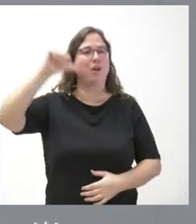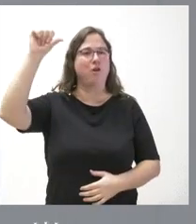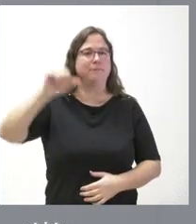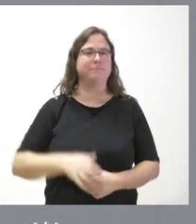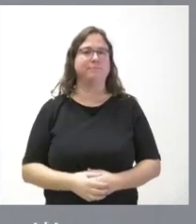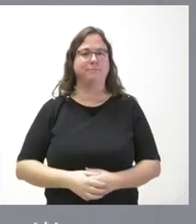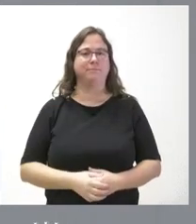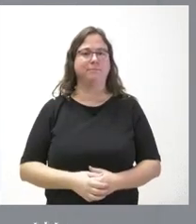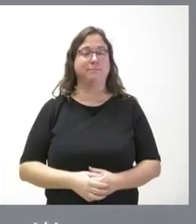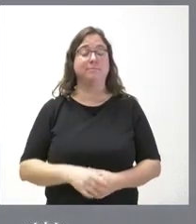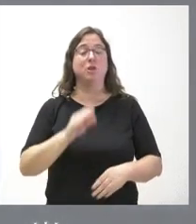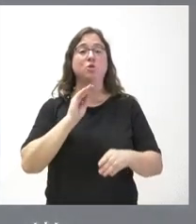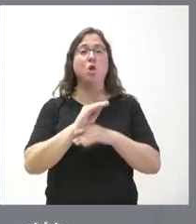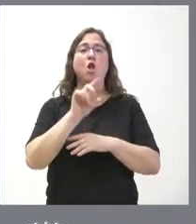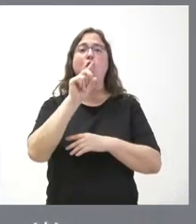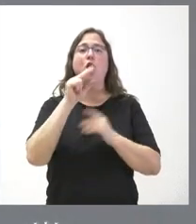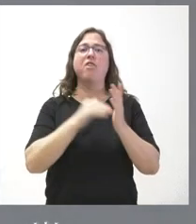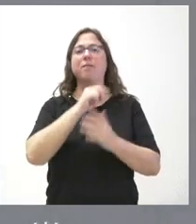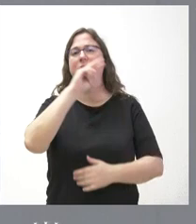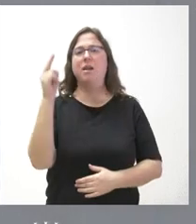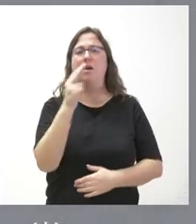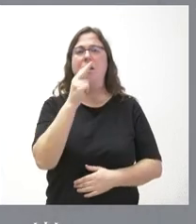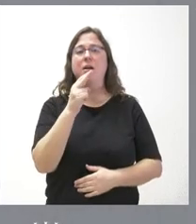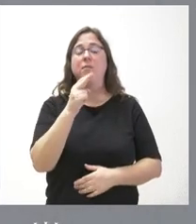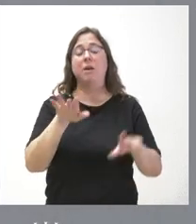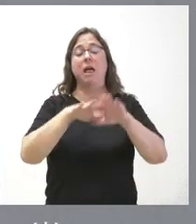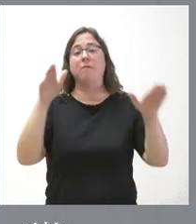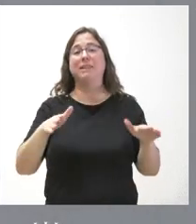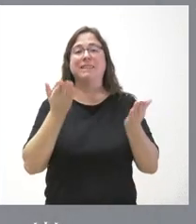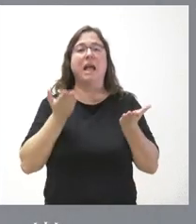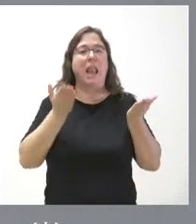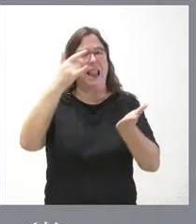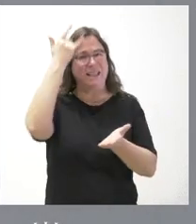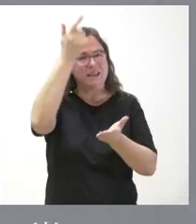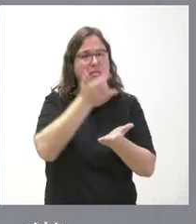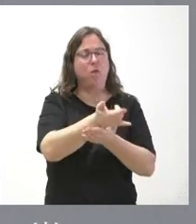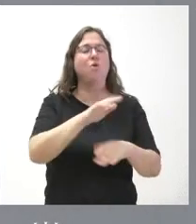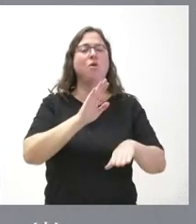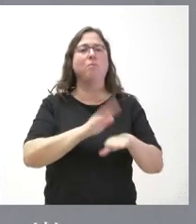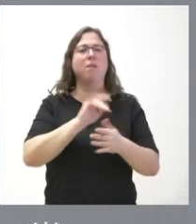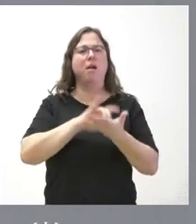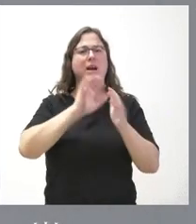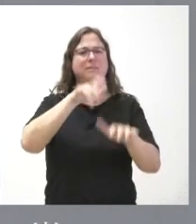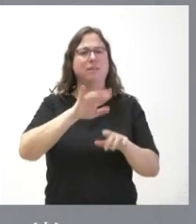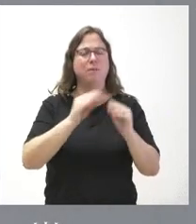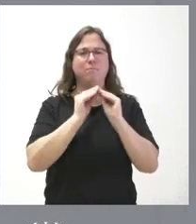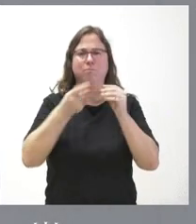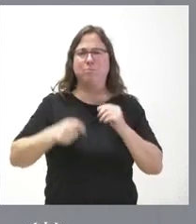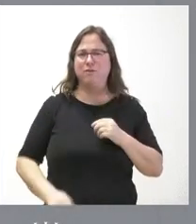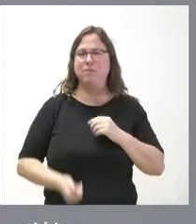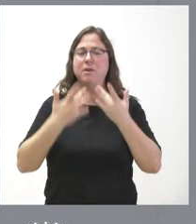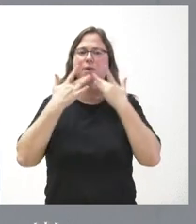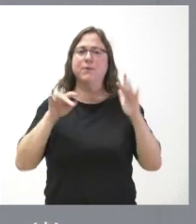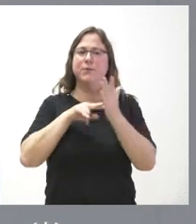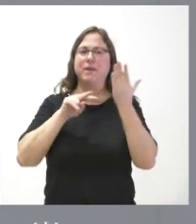Se subvencionan con 12.000 euros a la mesa del lechazo en Castilla y León para conseguir una mayor profesionalización del sector, mayor transparencia y objetividad